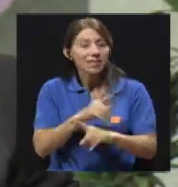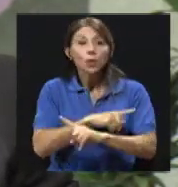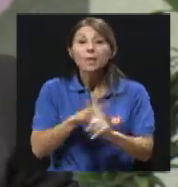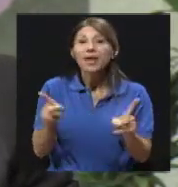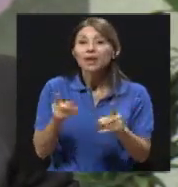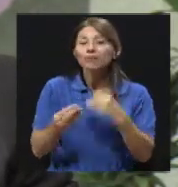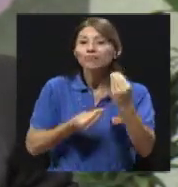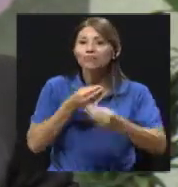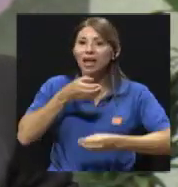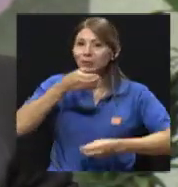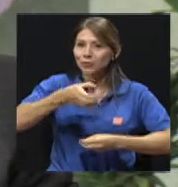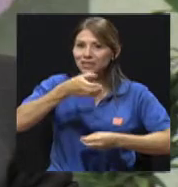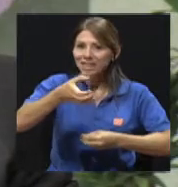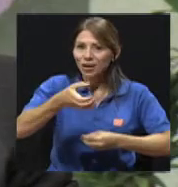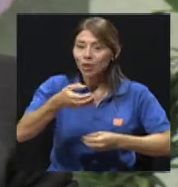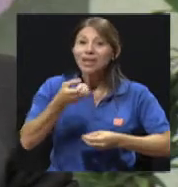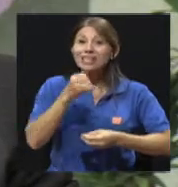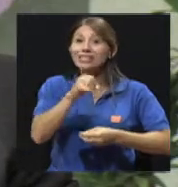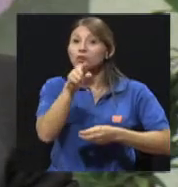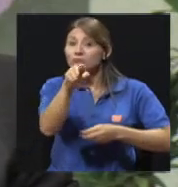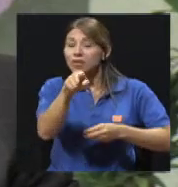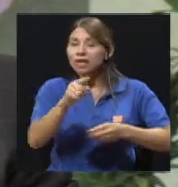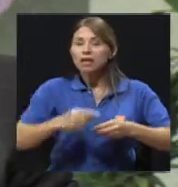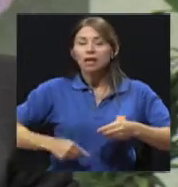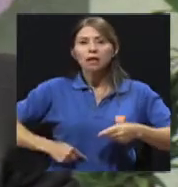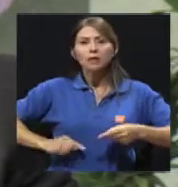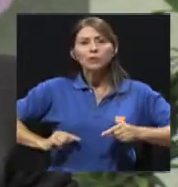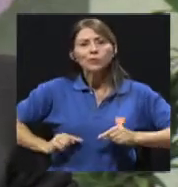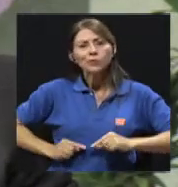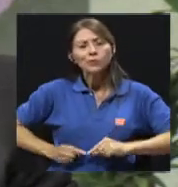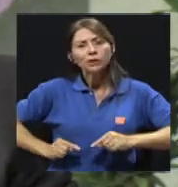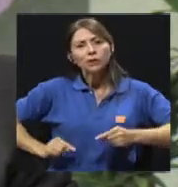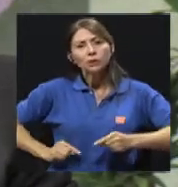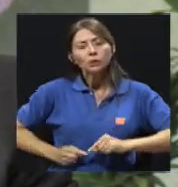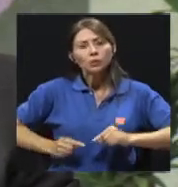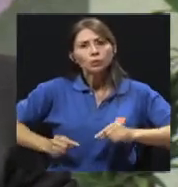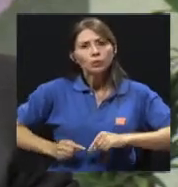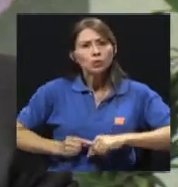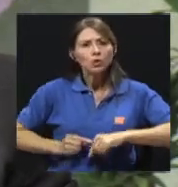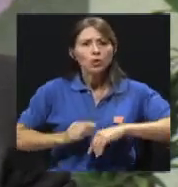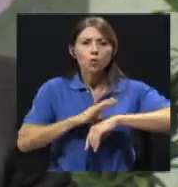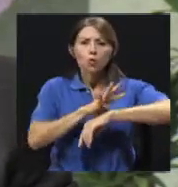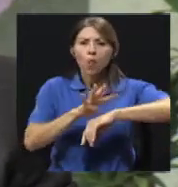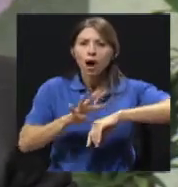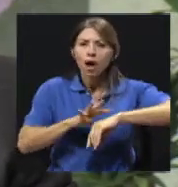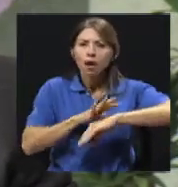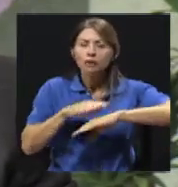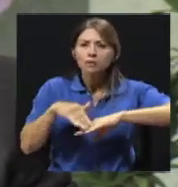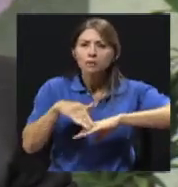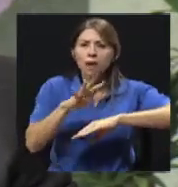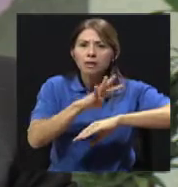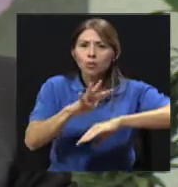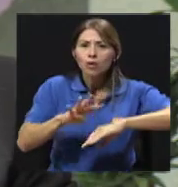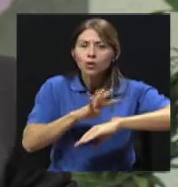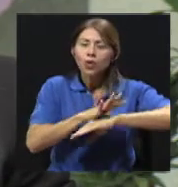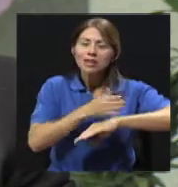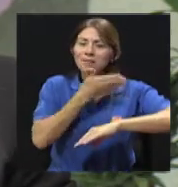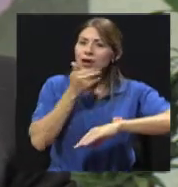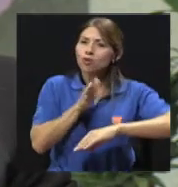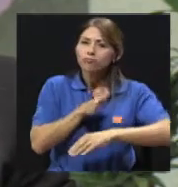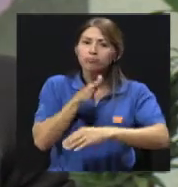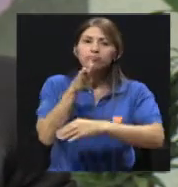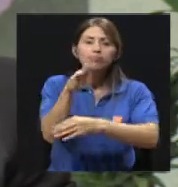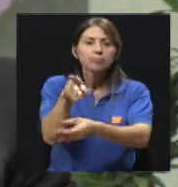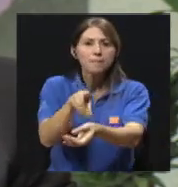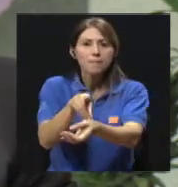lo más aconsejable es que si el dolor tiene una duración, como mencionaba antes, se consulte al médico. Se consulte al médico, se